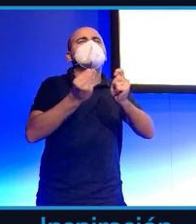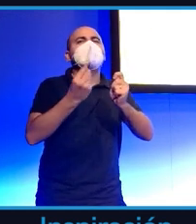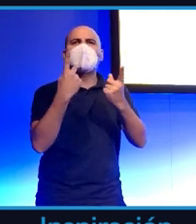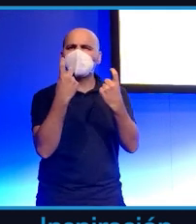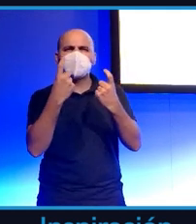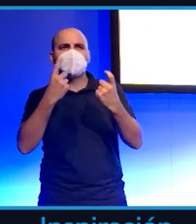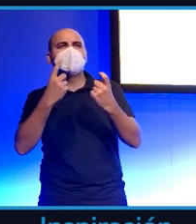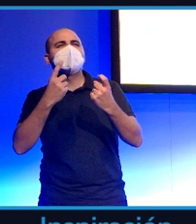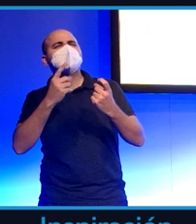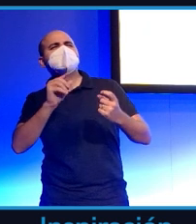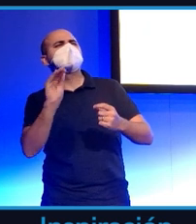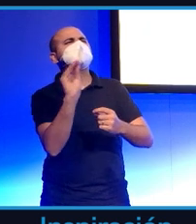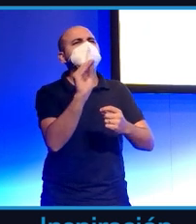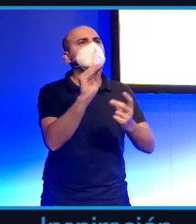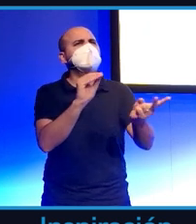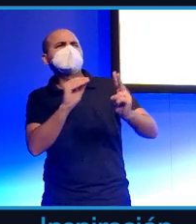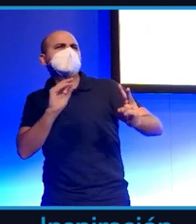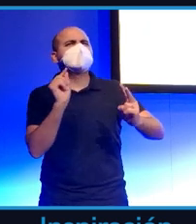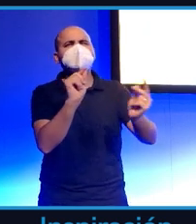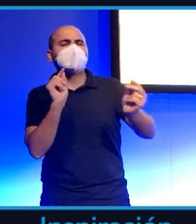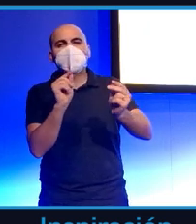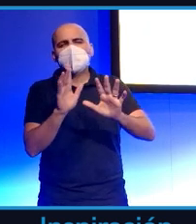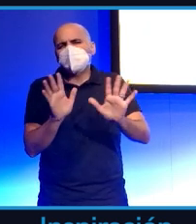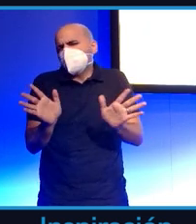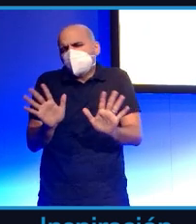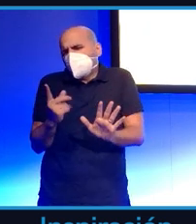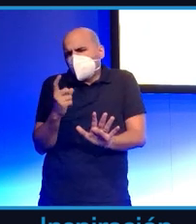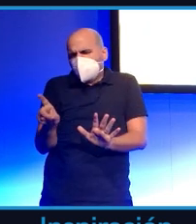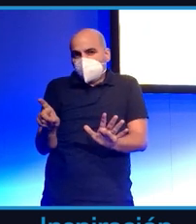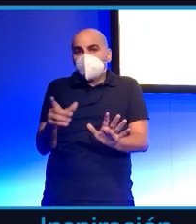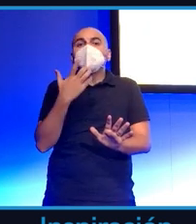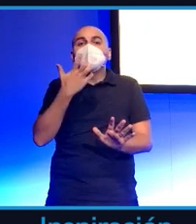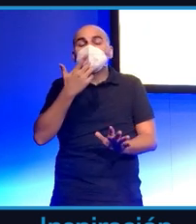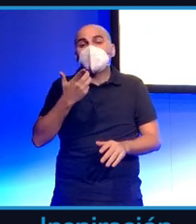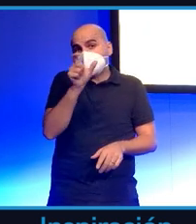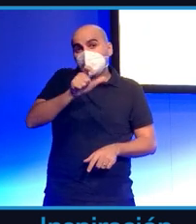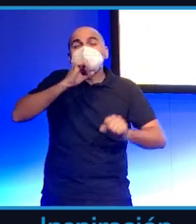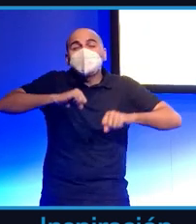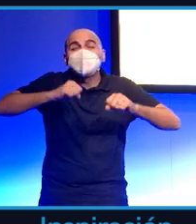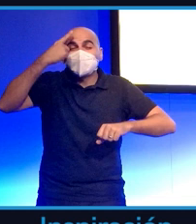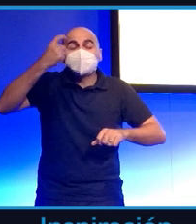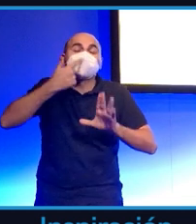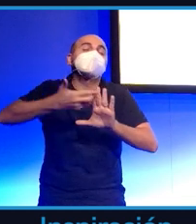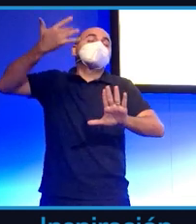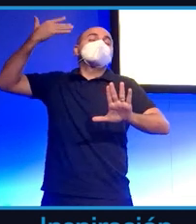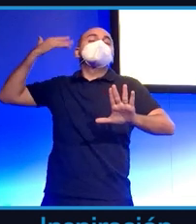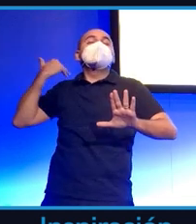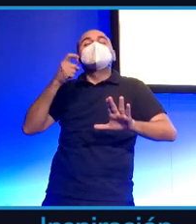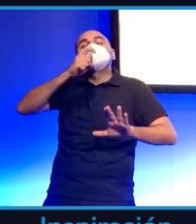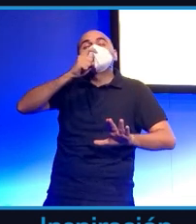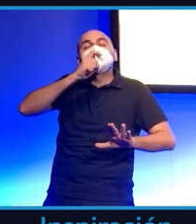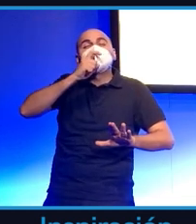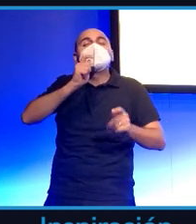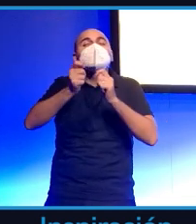La gente más mayor recordará entrevistas de José María Íñigo, de Jesús Hermida bueno, no eran especialmente